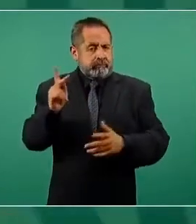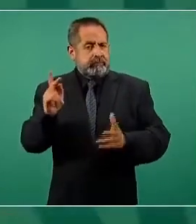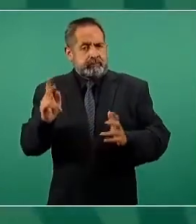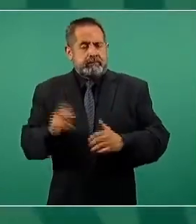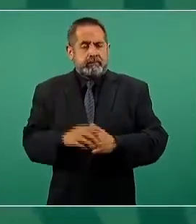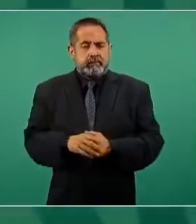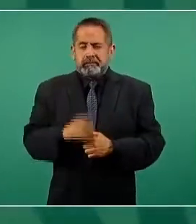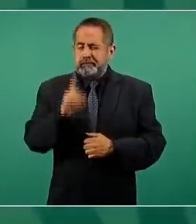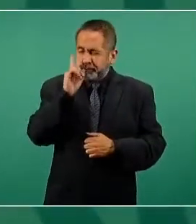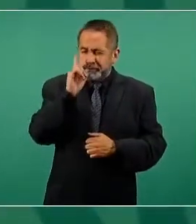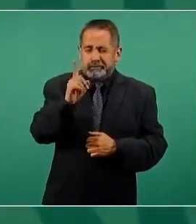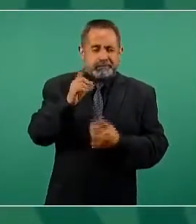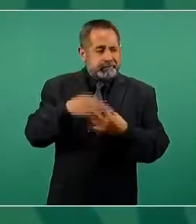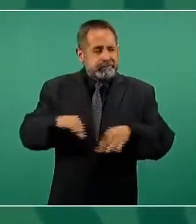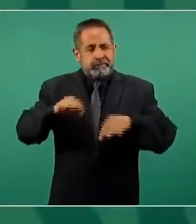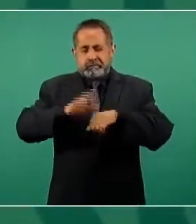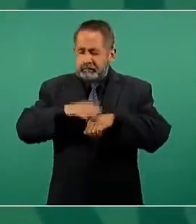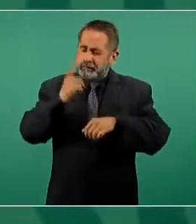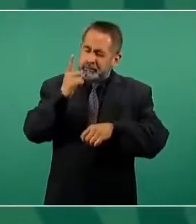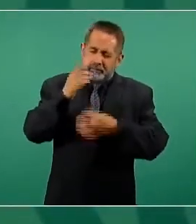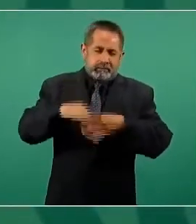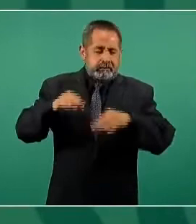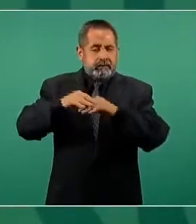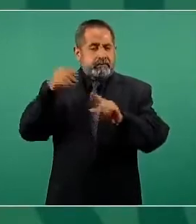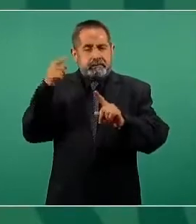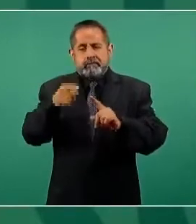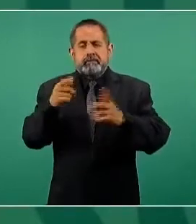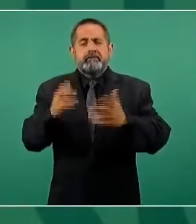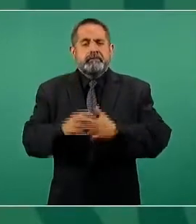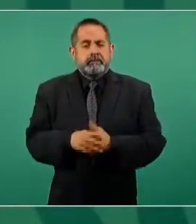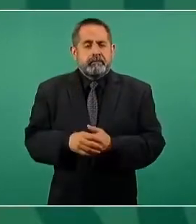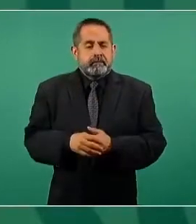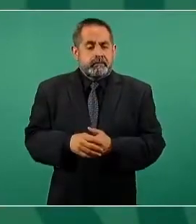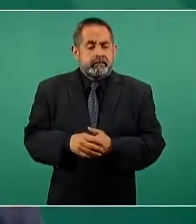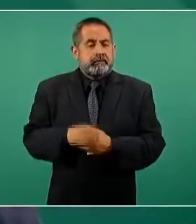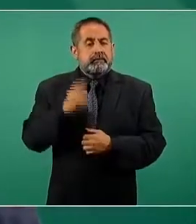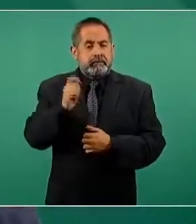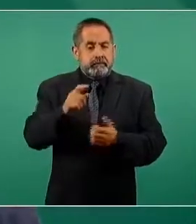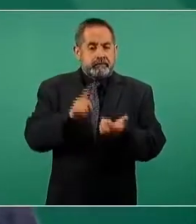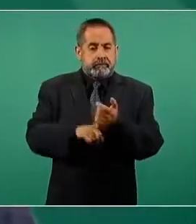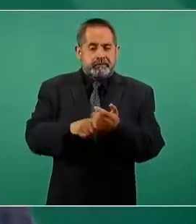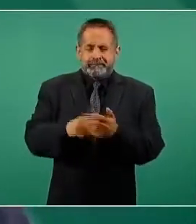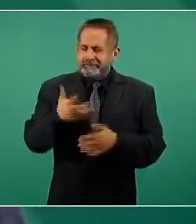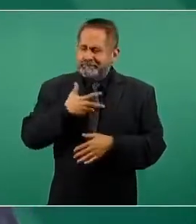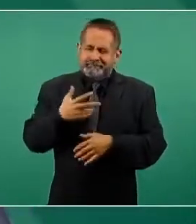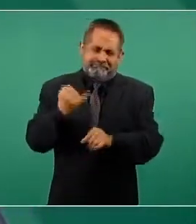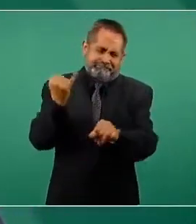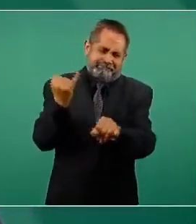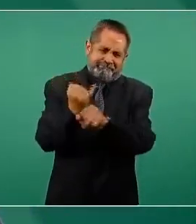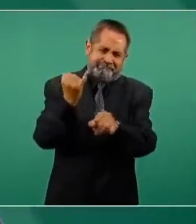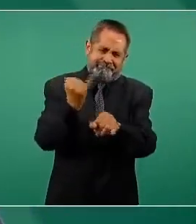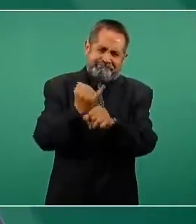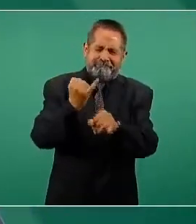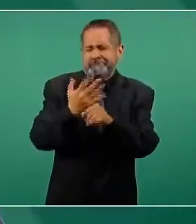lo más importante todavía es que se cuenta con las benditas redes sociales.